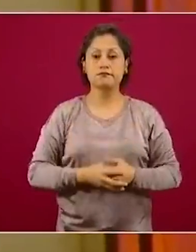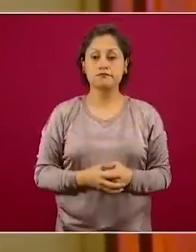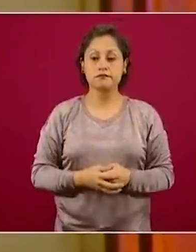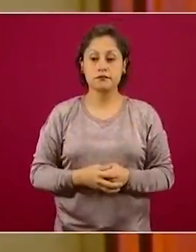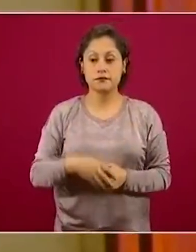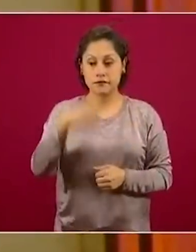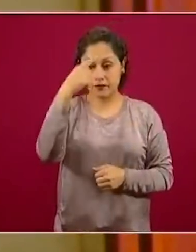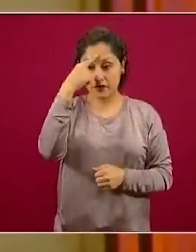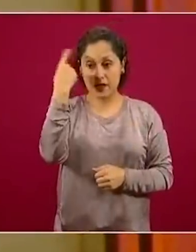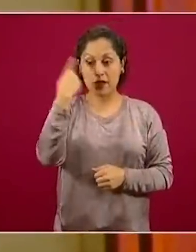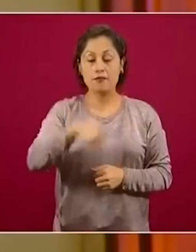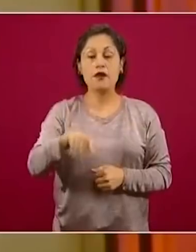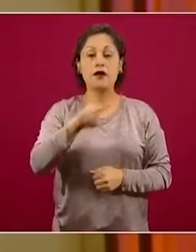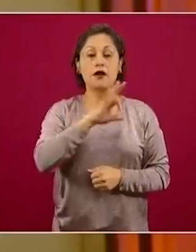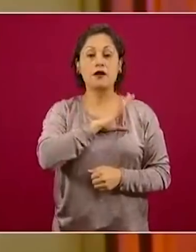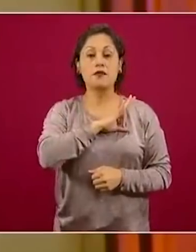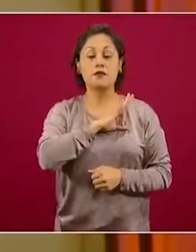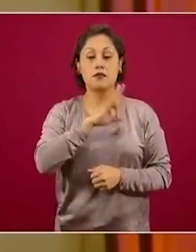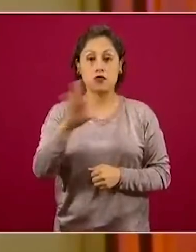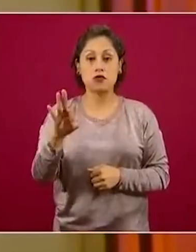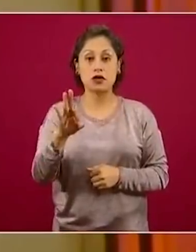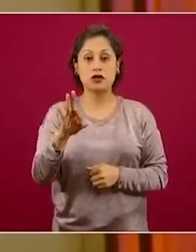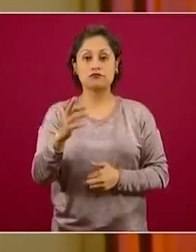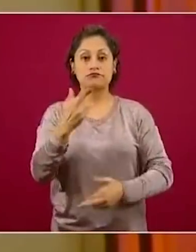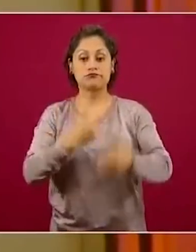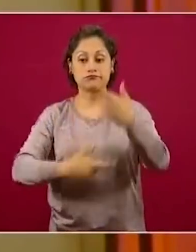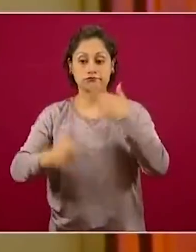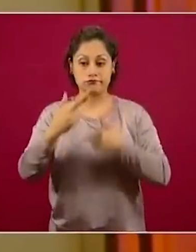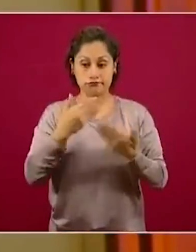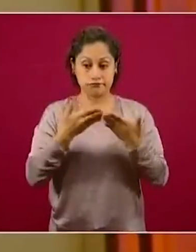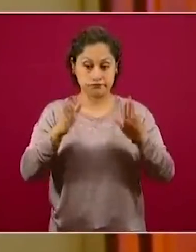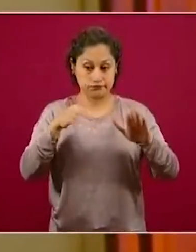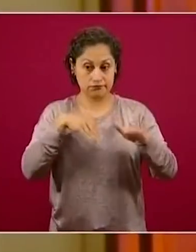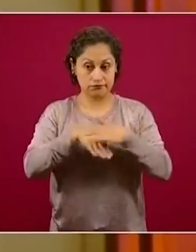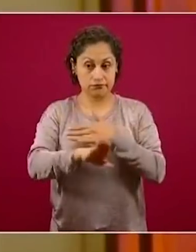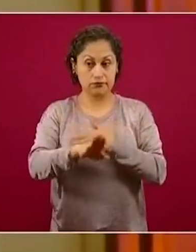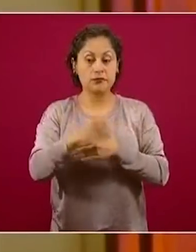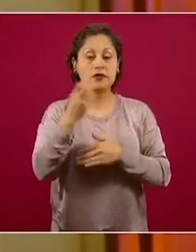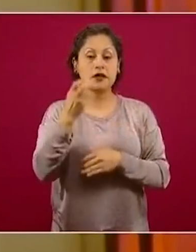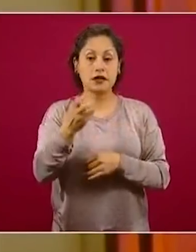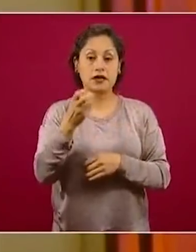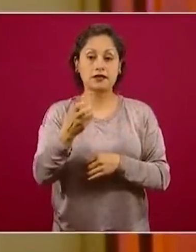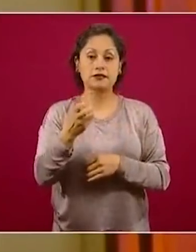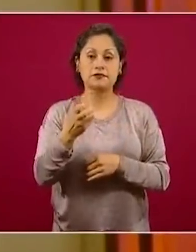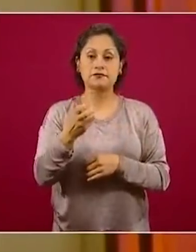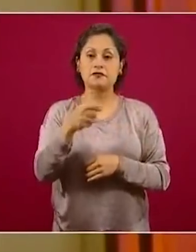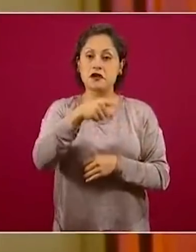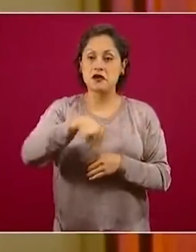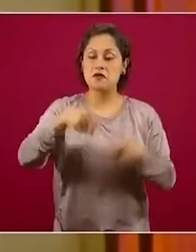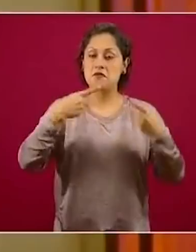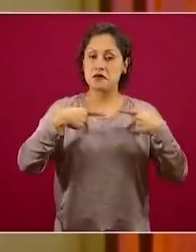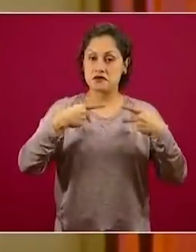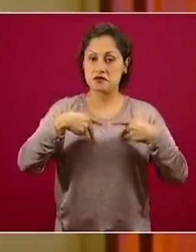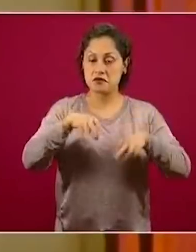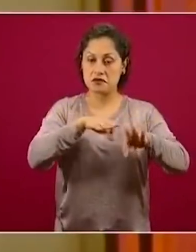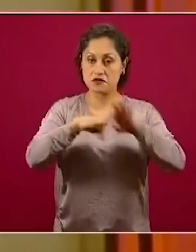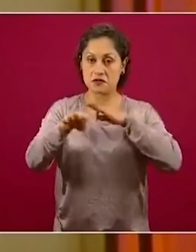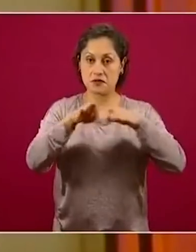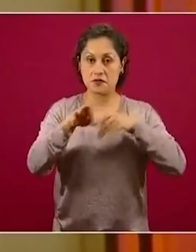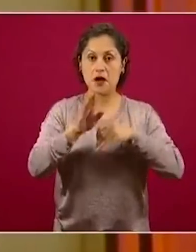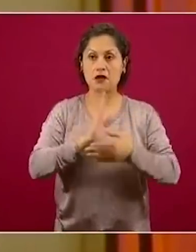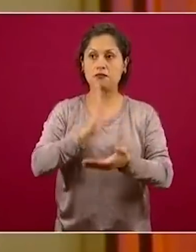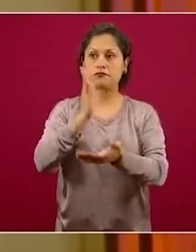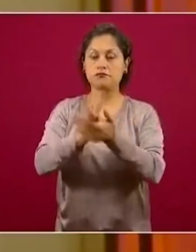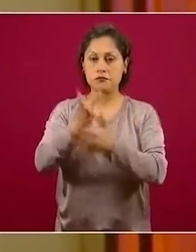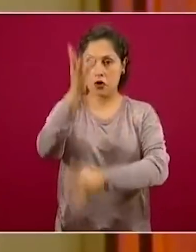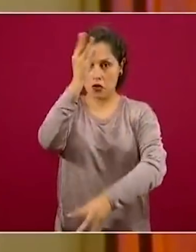este retorno. Esta es una actividad que llevamos control porque es un curso en el cual se tienen que registrar, tienen que poner su